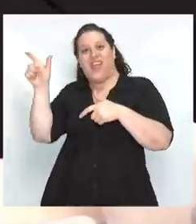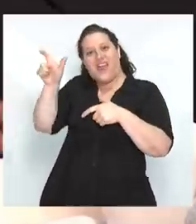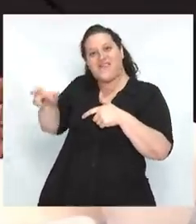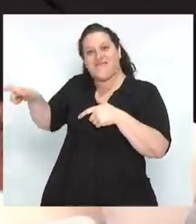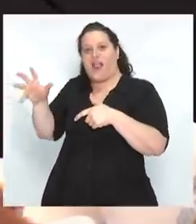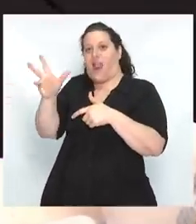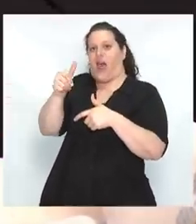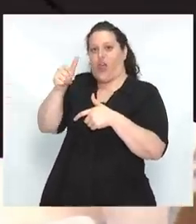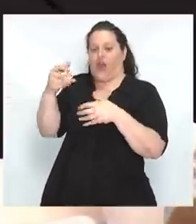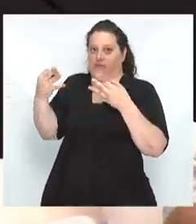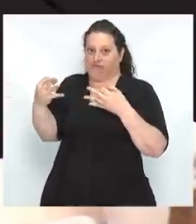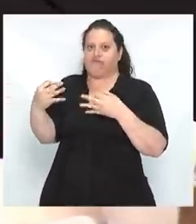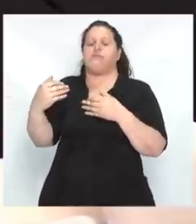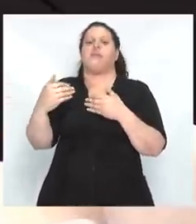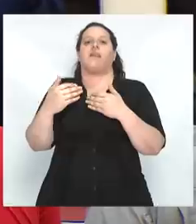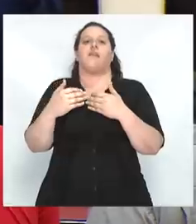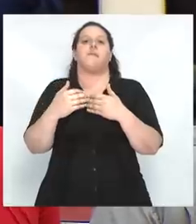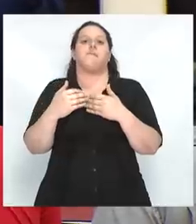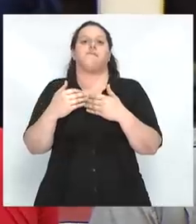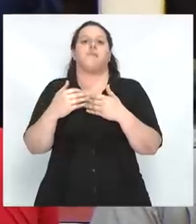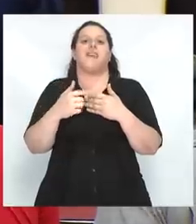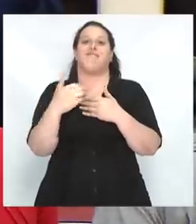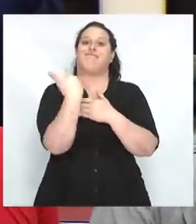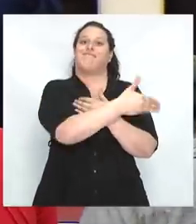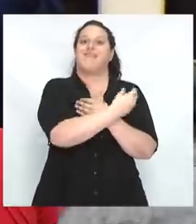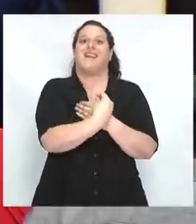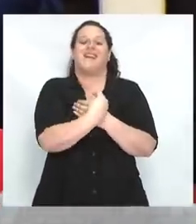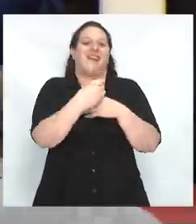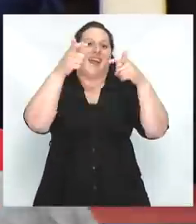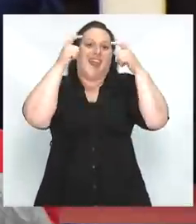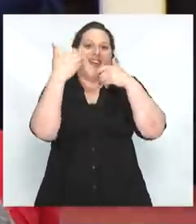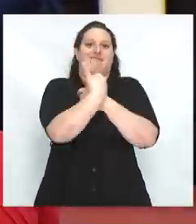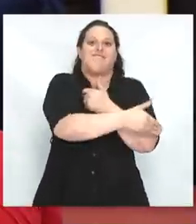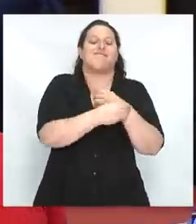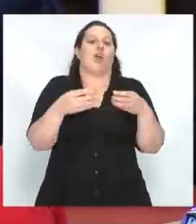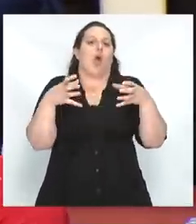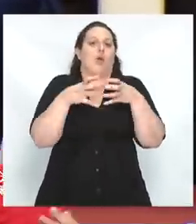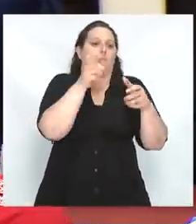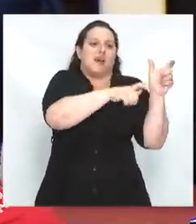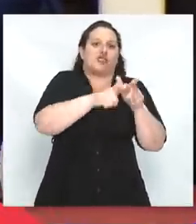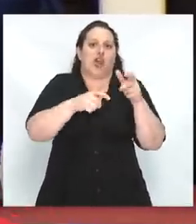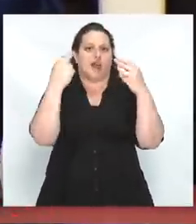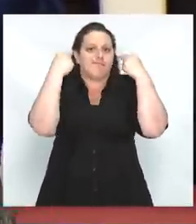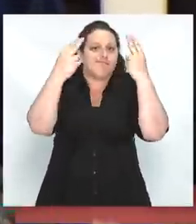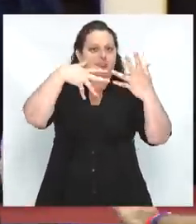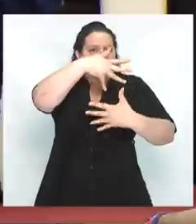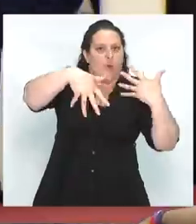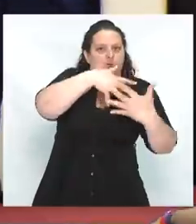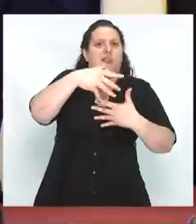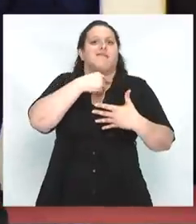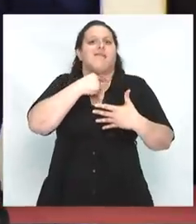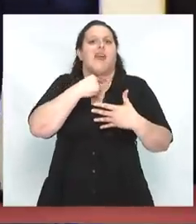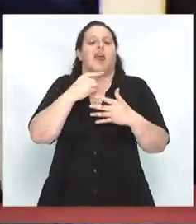Y a la derecha del rey se sentaron los revolucionarios que querían que el rey mantuviera ciertos privilegios. Y a la